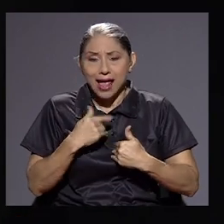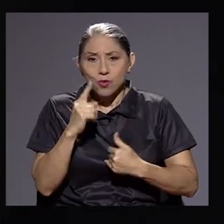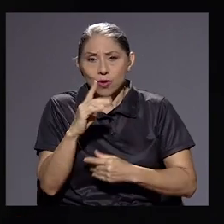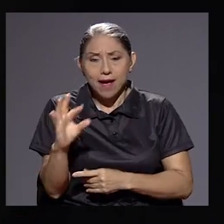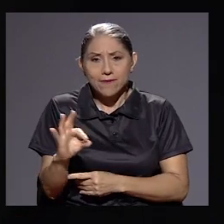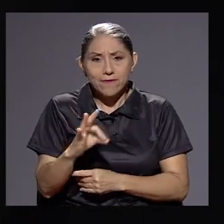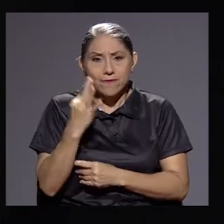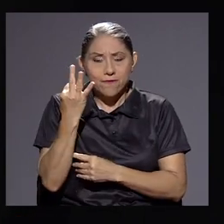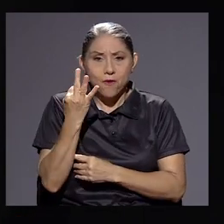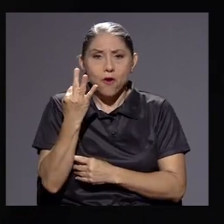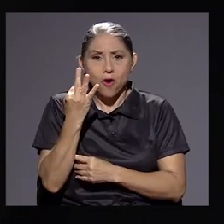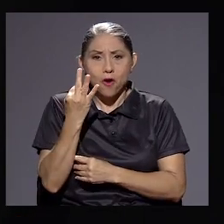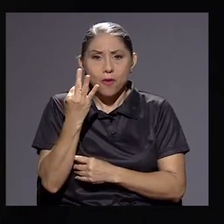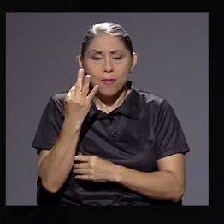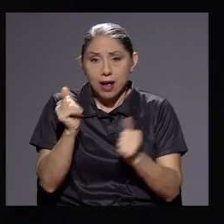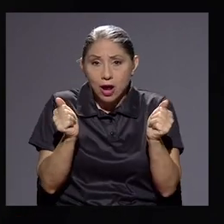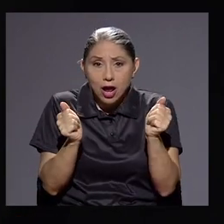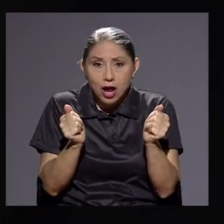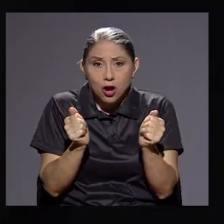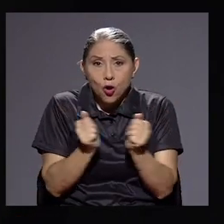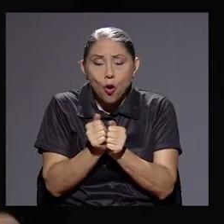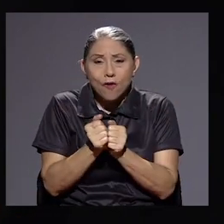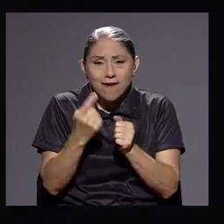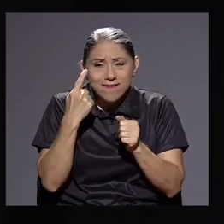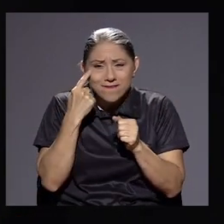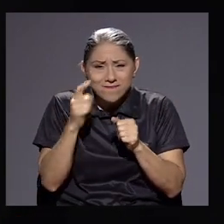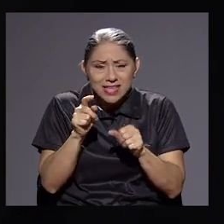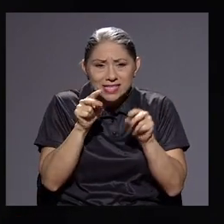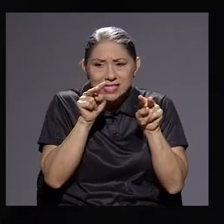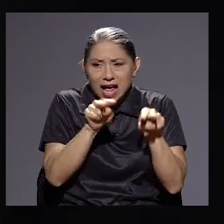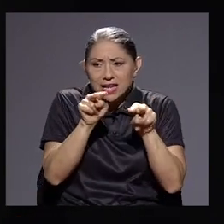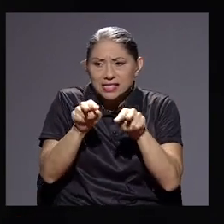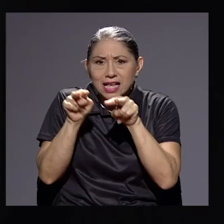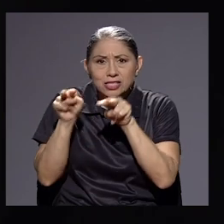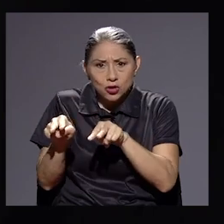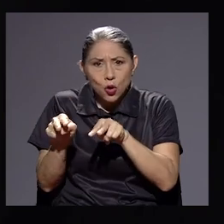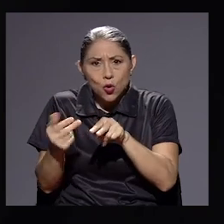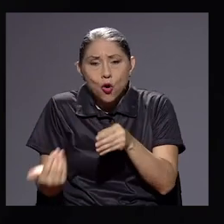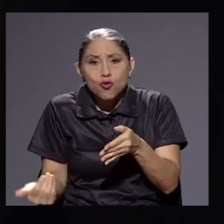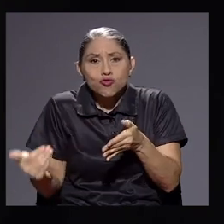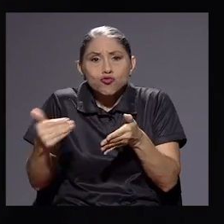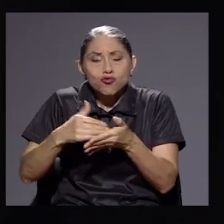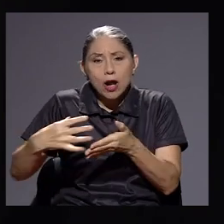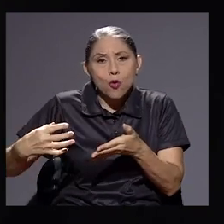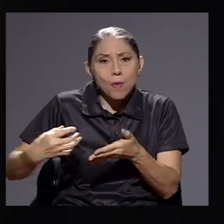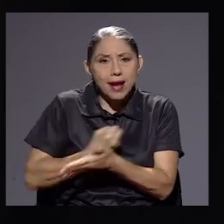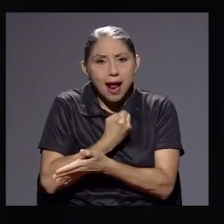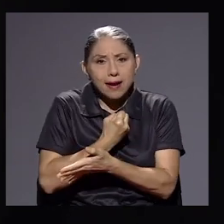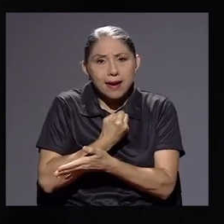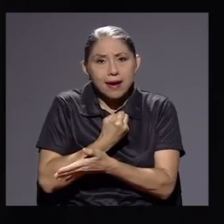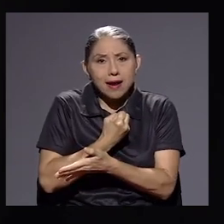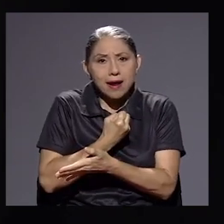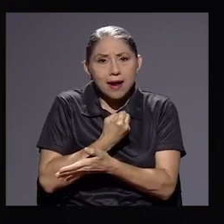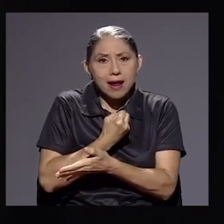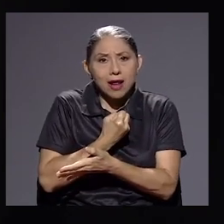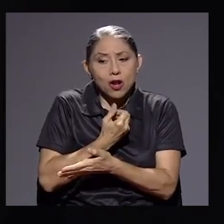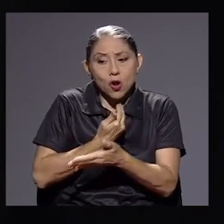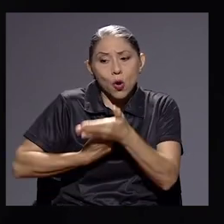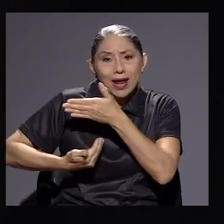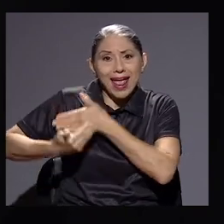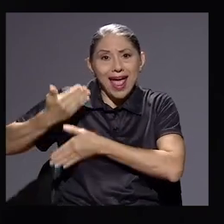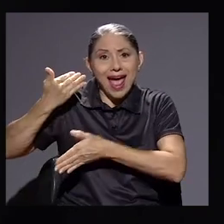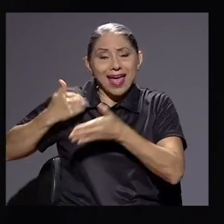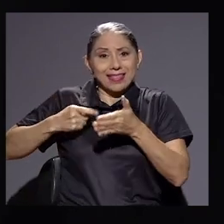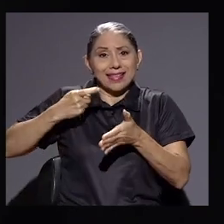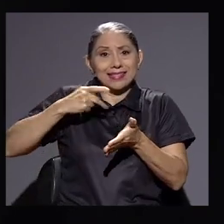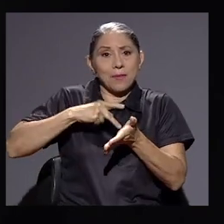forma de, mediante fiscalización, recuperar, si existiese, lo que el fisco ha venido